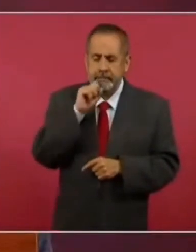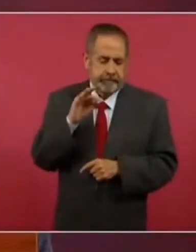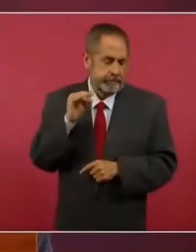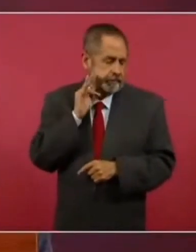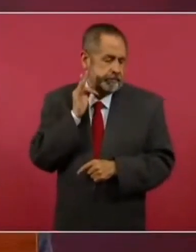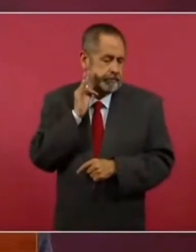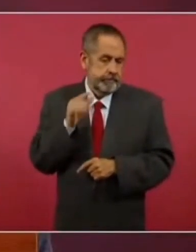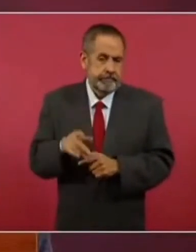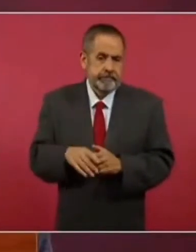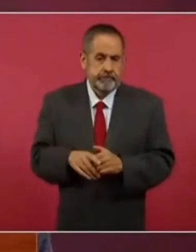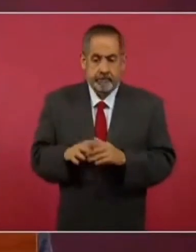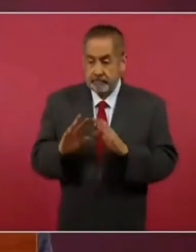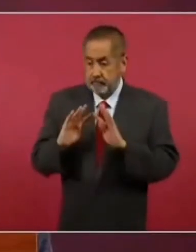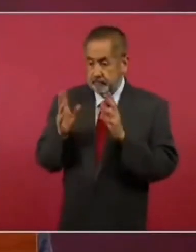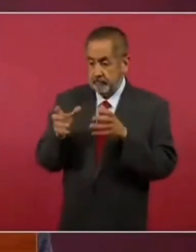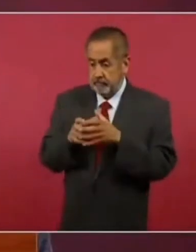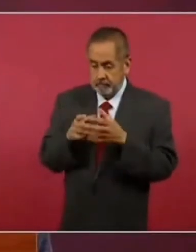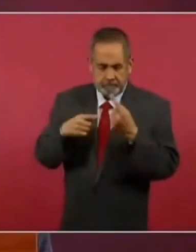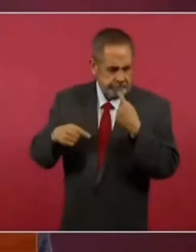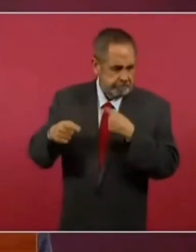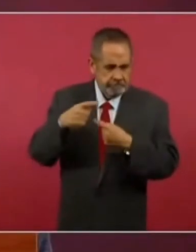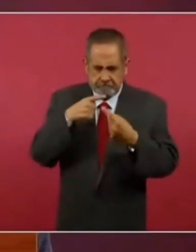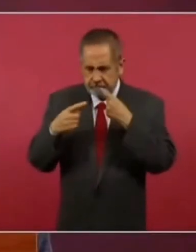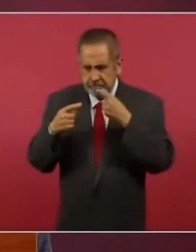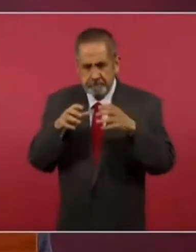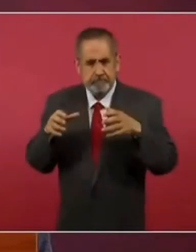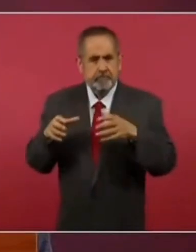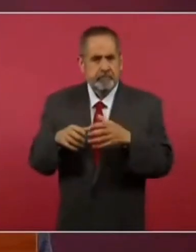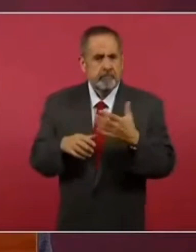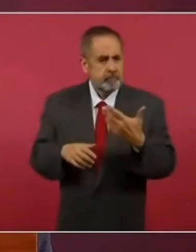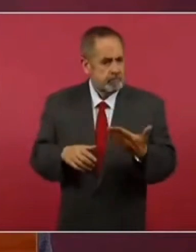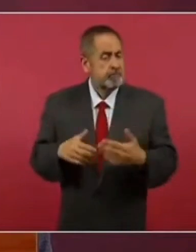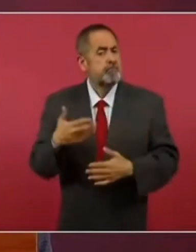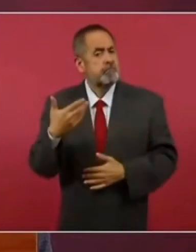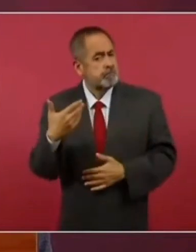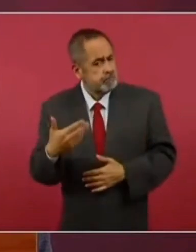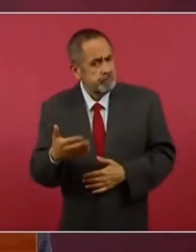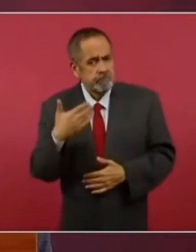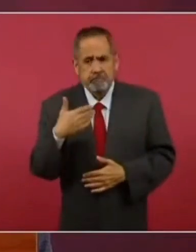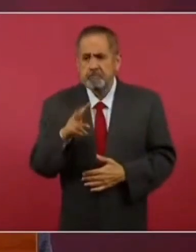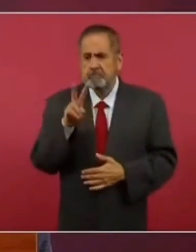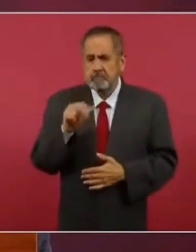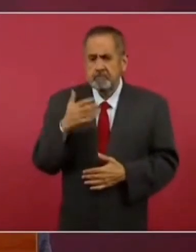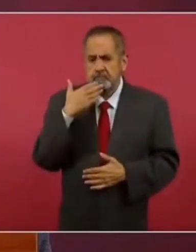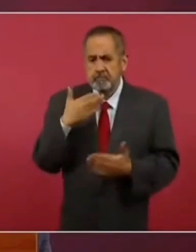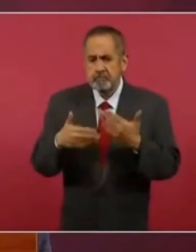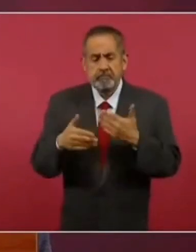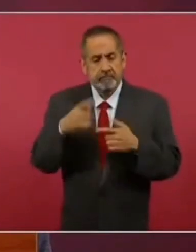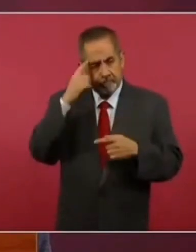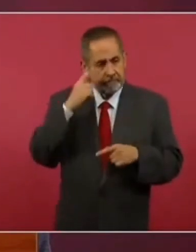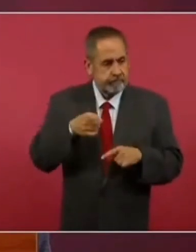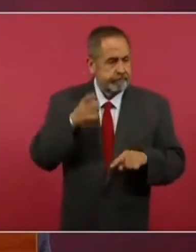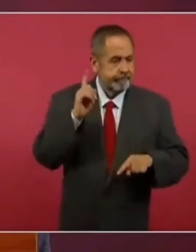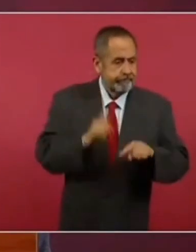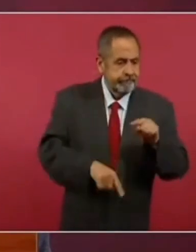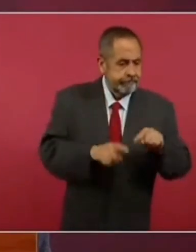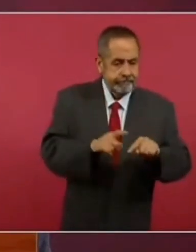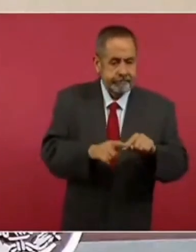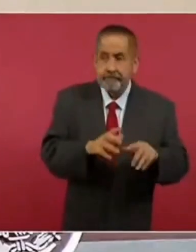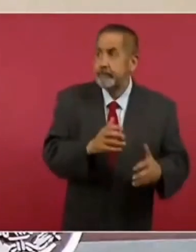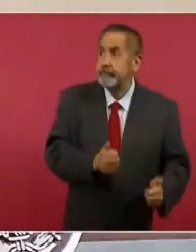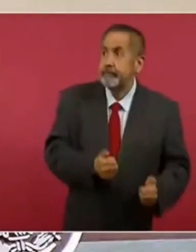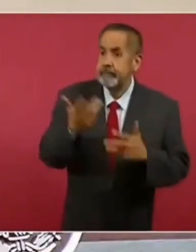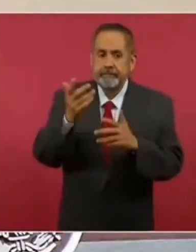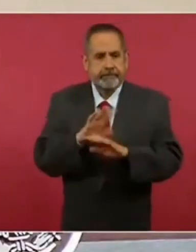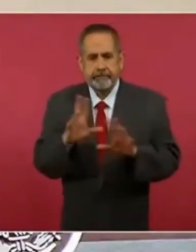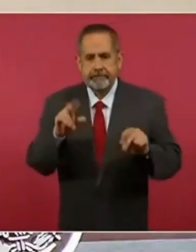En ese sentido, hemos tenido éxito en el combate al saqueo arqueológico.